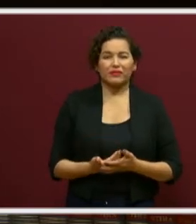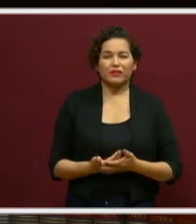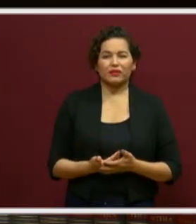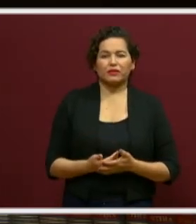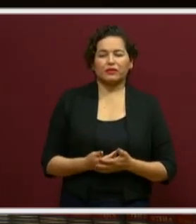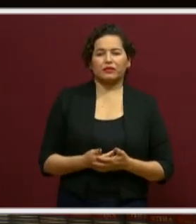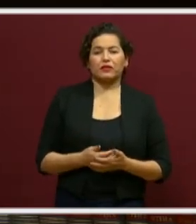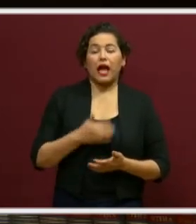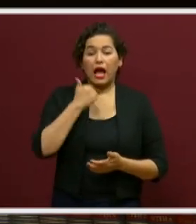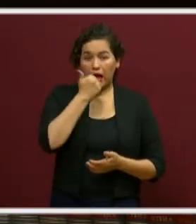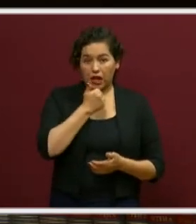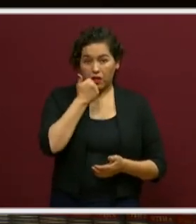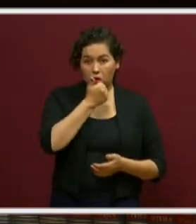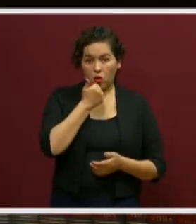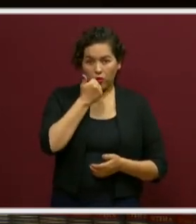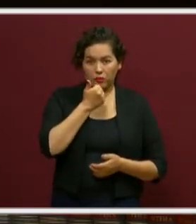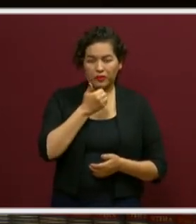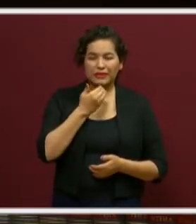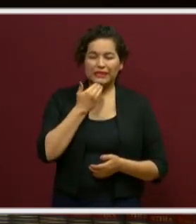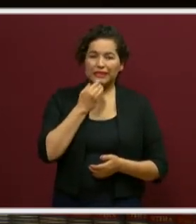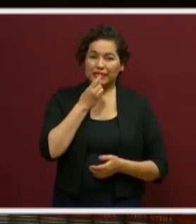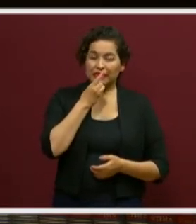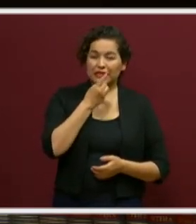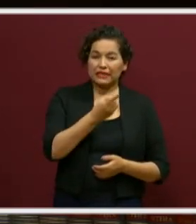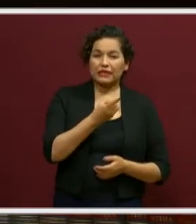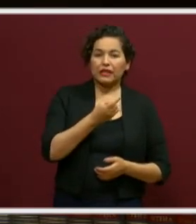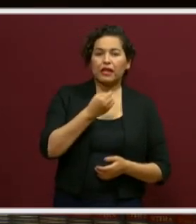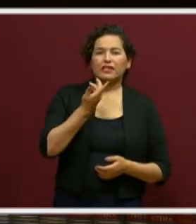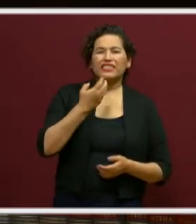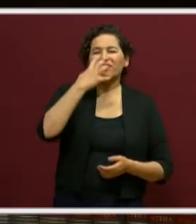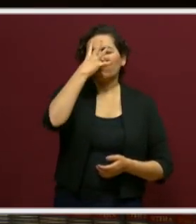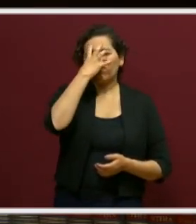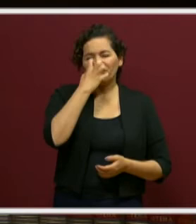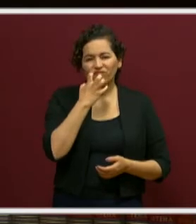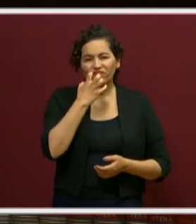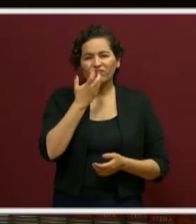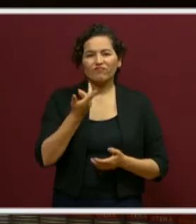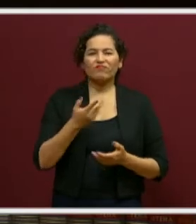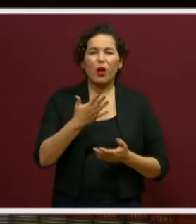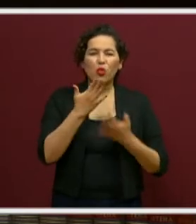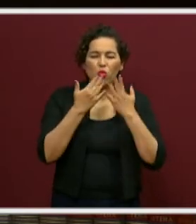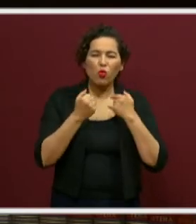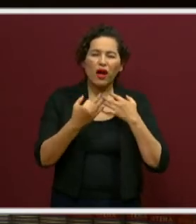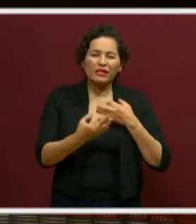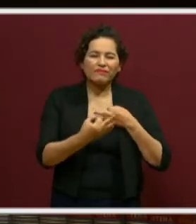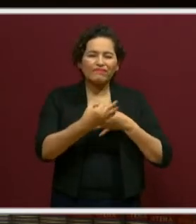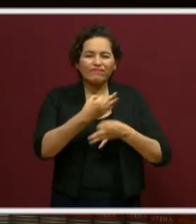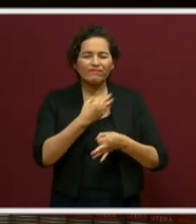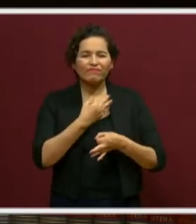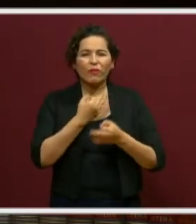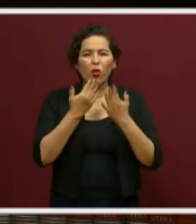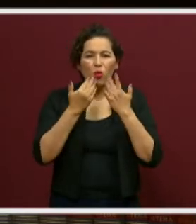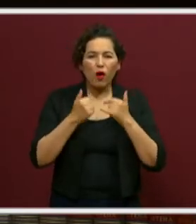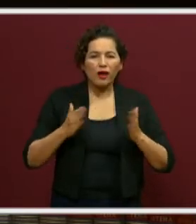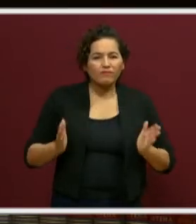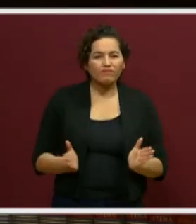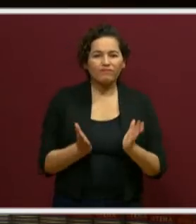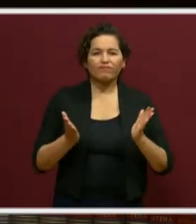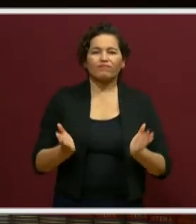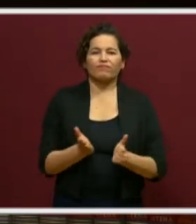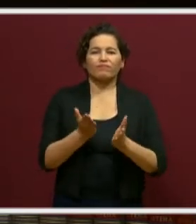Ellos identificaron que con tristeza, falta de motivación y apatía. Entonces, imagínate estas tres cosas